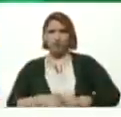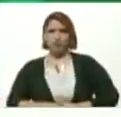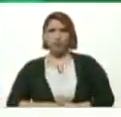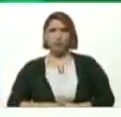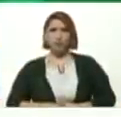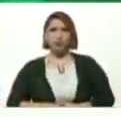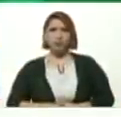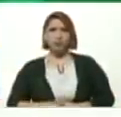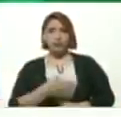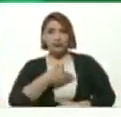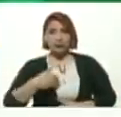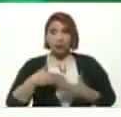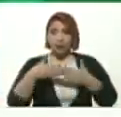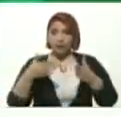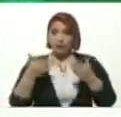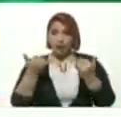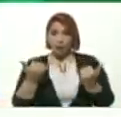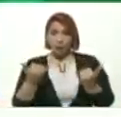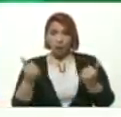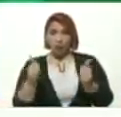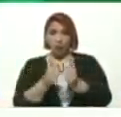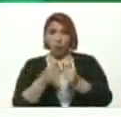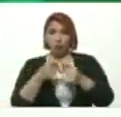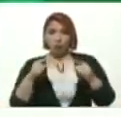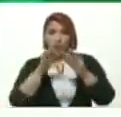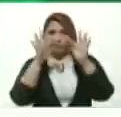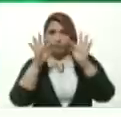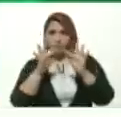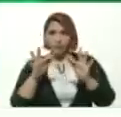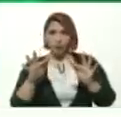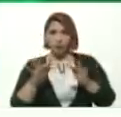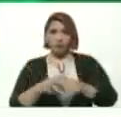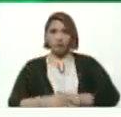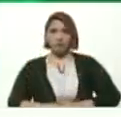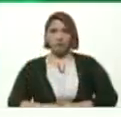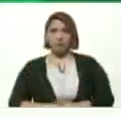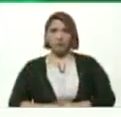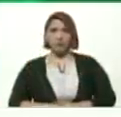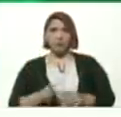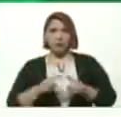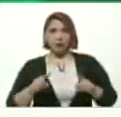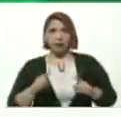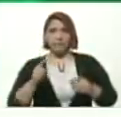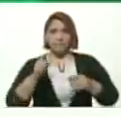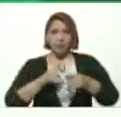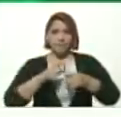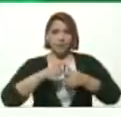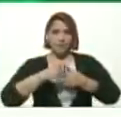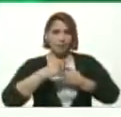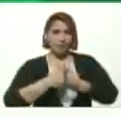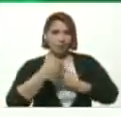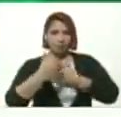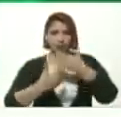Quiero abrirla ahora Con otra metodología Para que vaya poco a poco ¿Verdad?